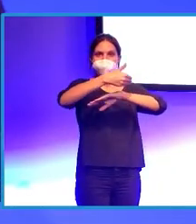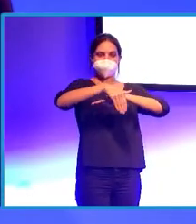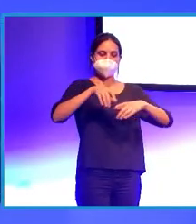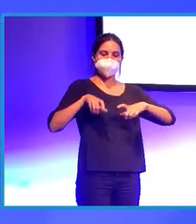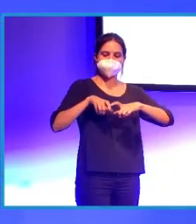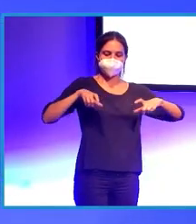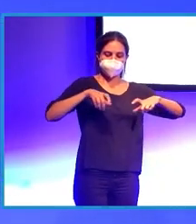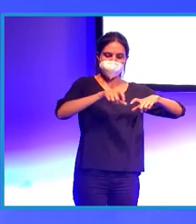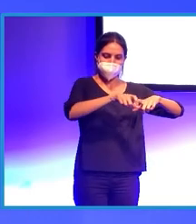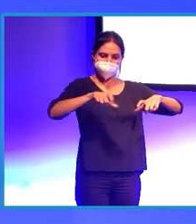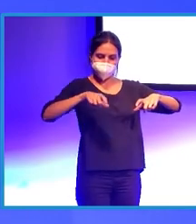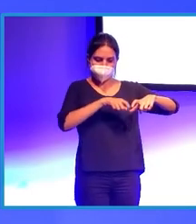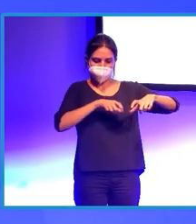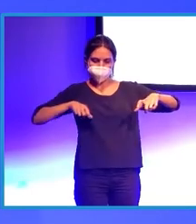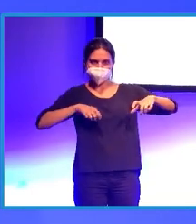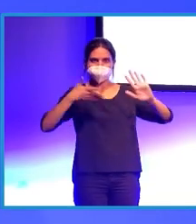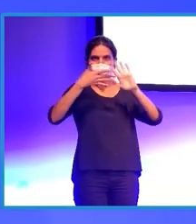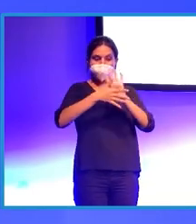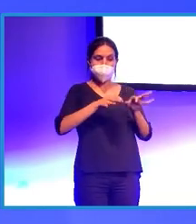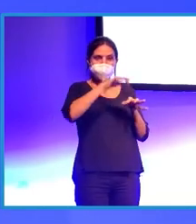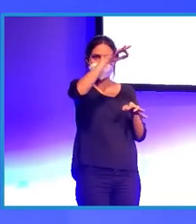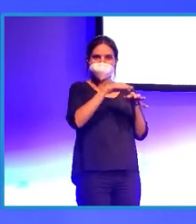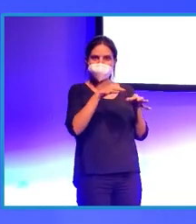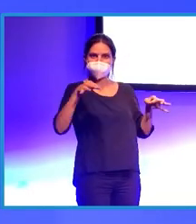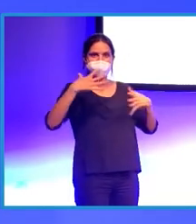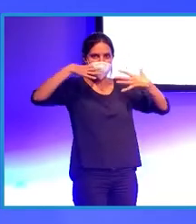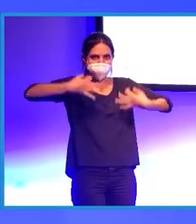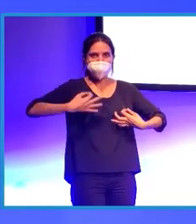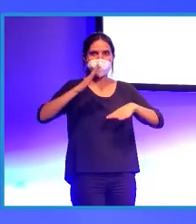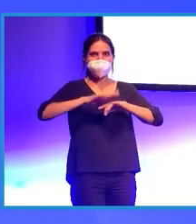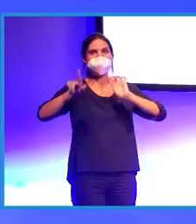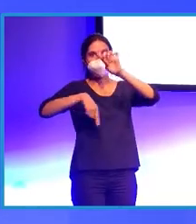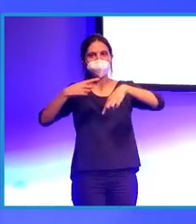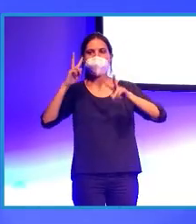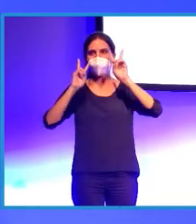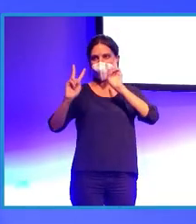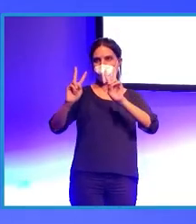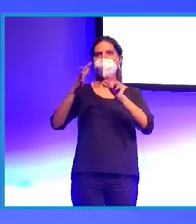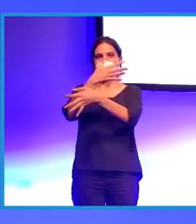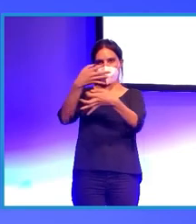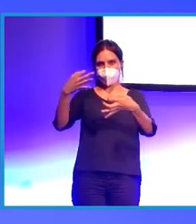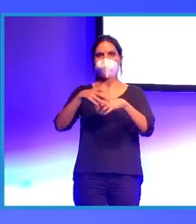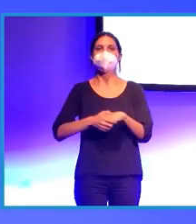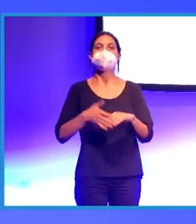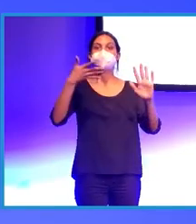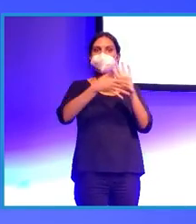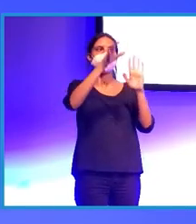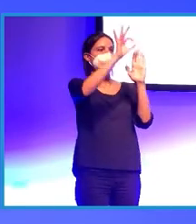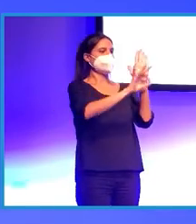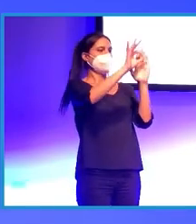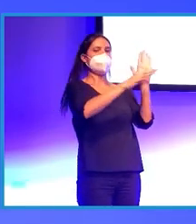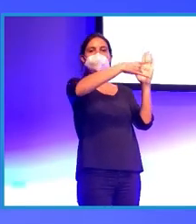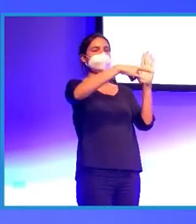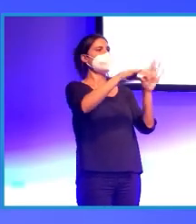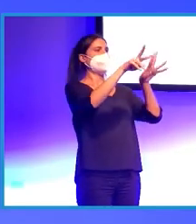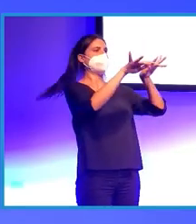tiene que estar todo a escala real para que visualmente se vea correcto. Entonces, no solo es el trabajar en un software. Tienes que tener otros conocimientos